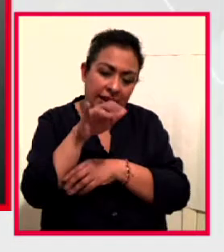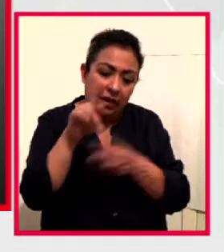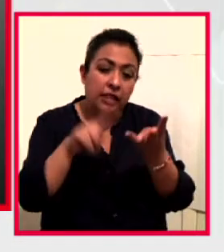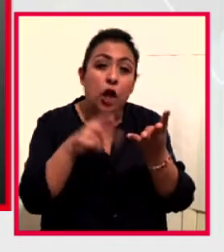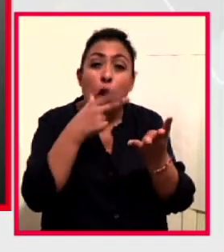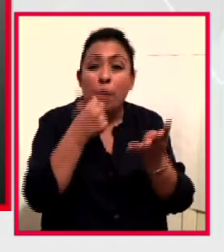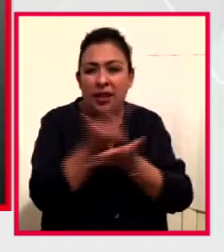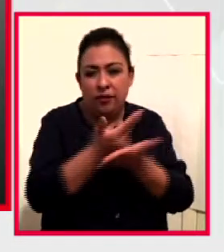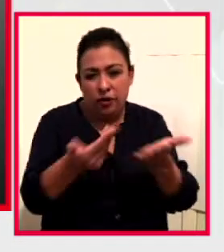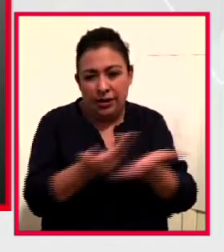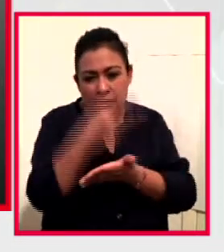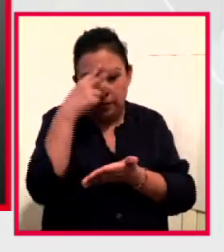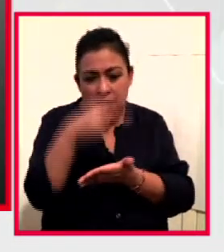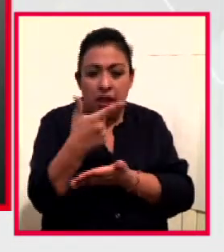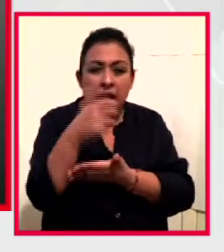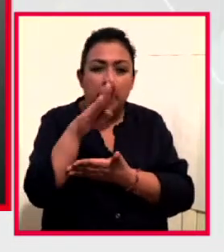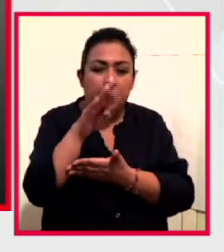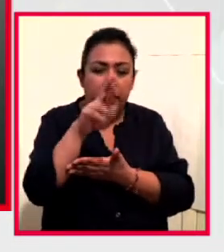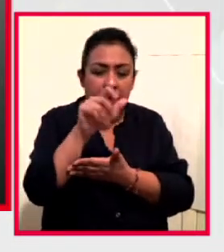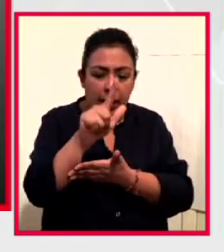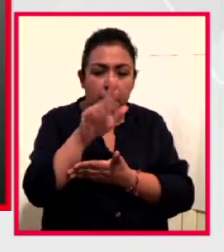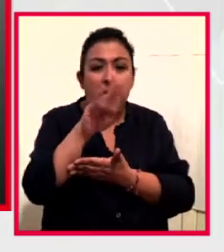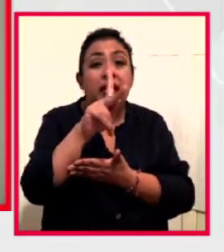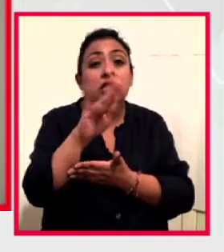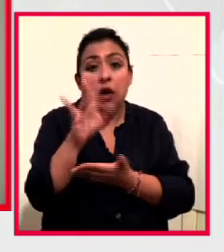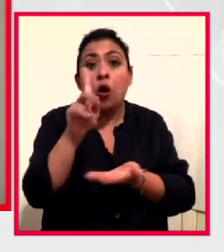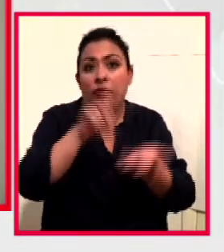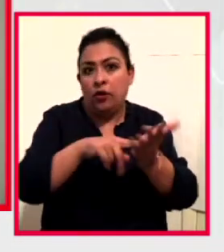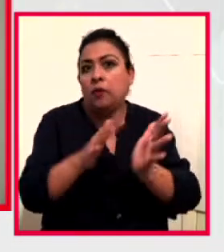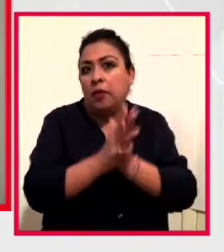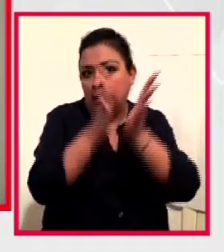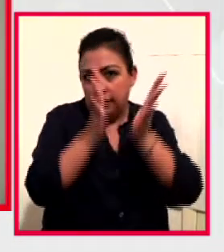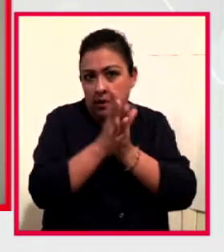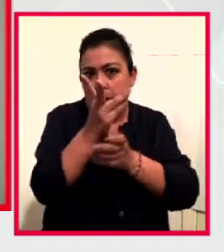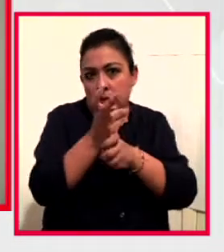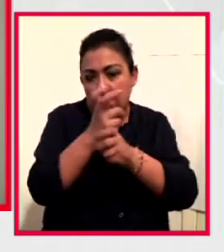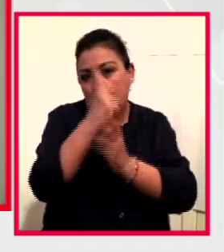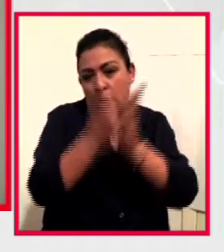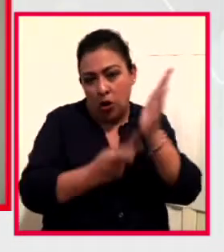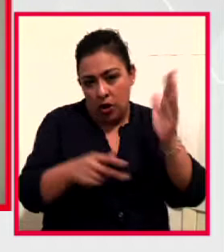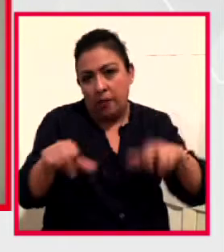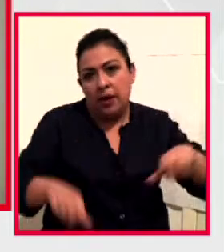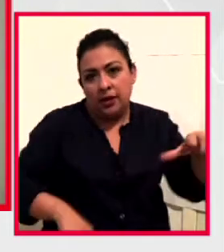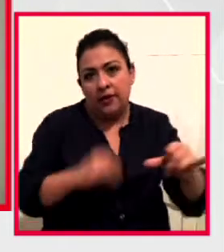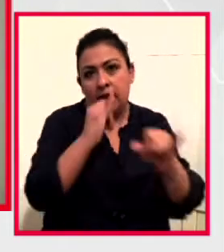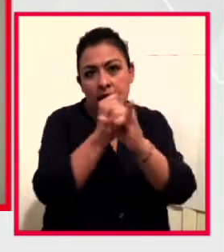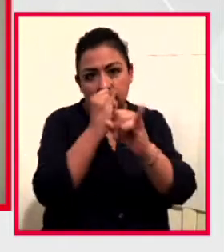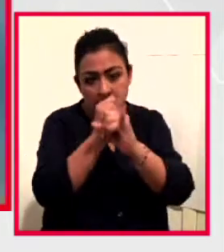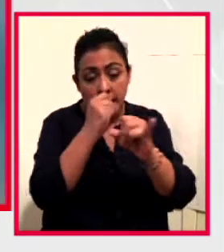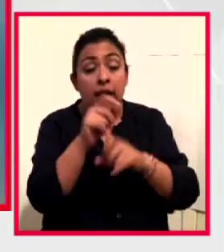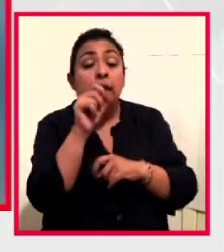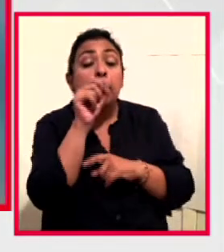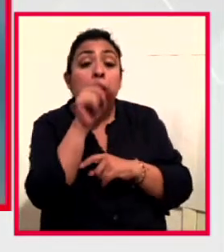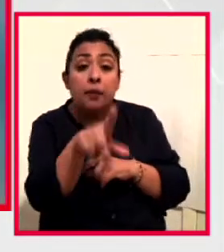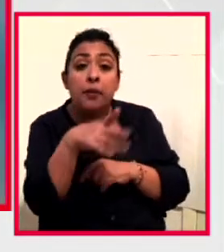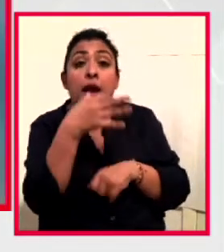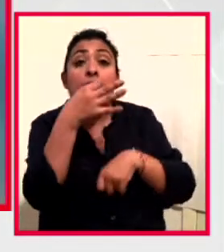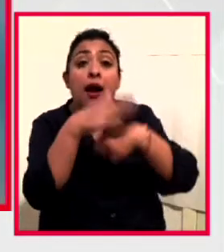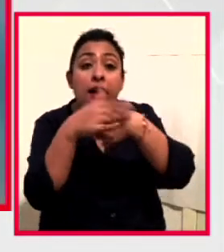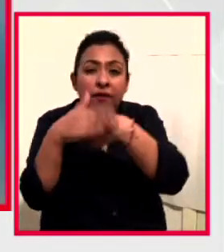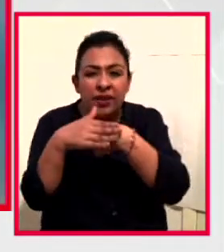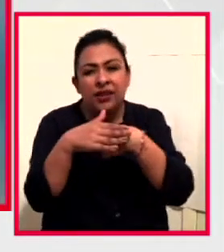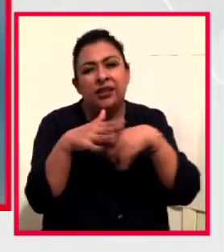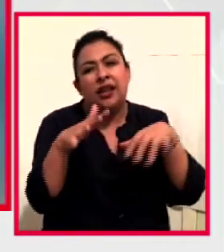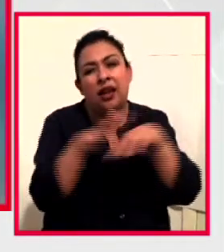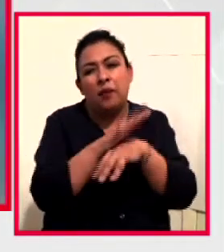mexicano Gabriel Pacheco son parte de los invitados para este programa de actividades virtual. También se anunciaron las versiones